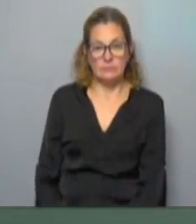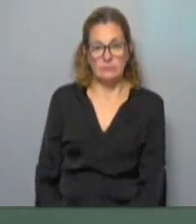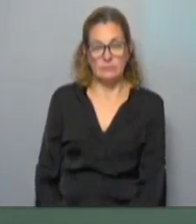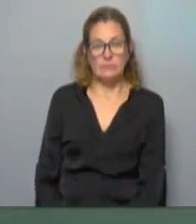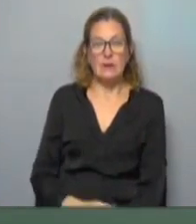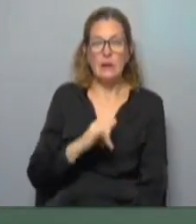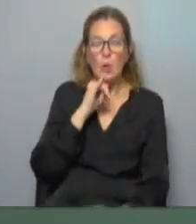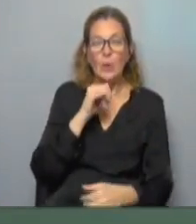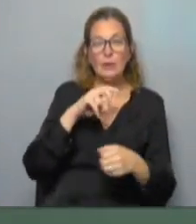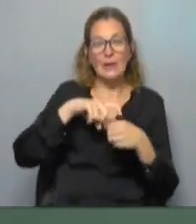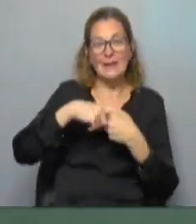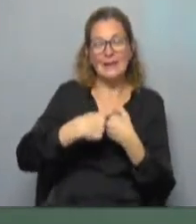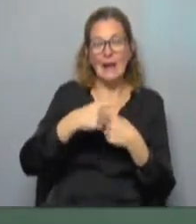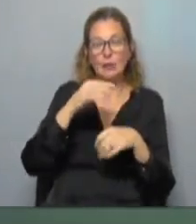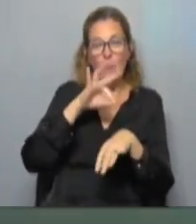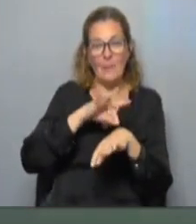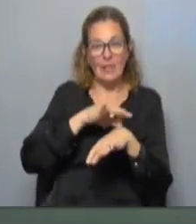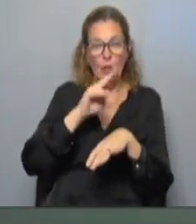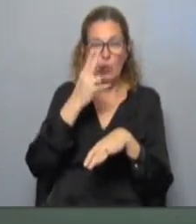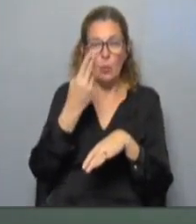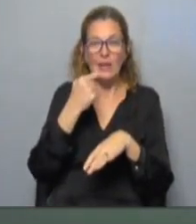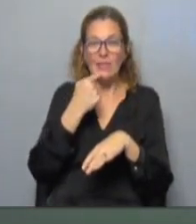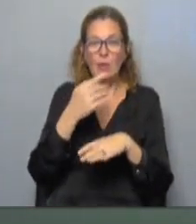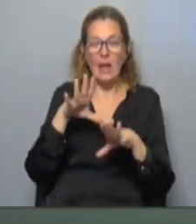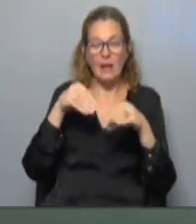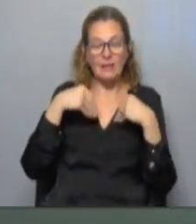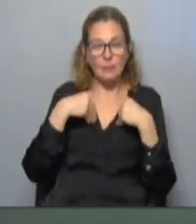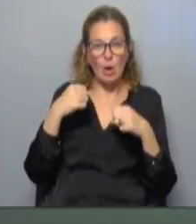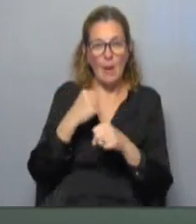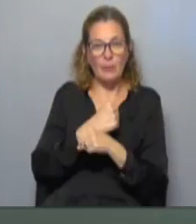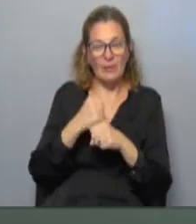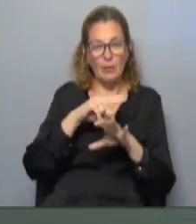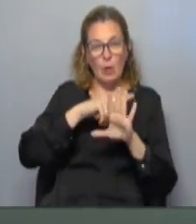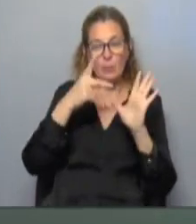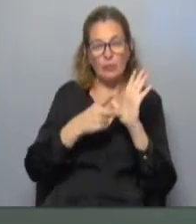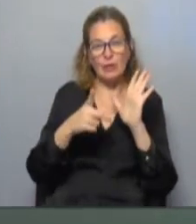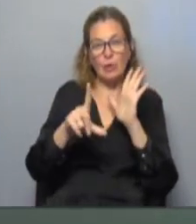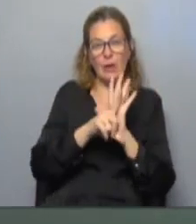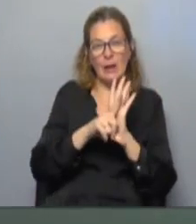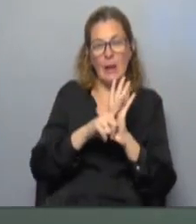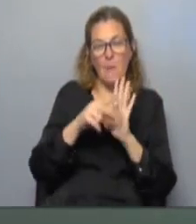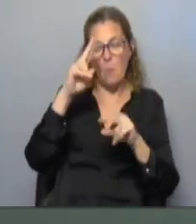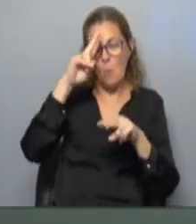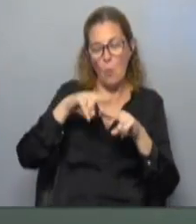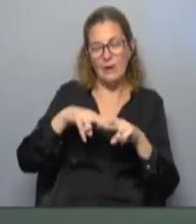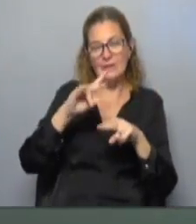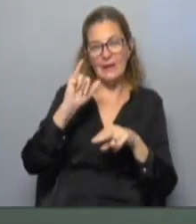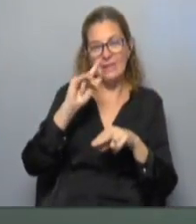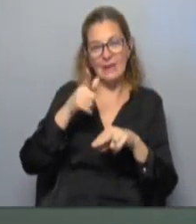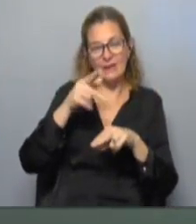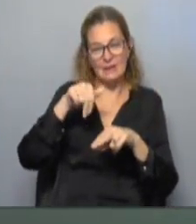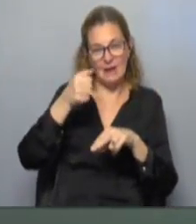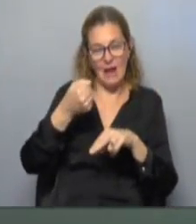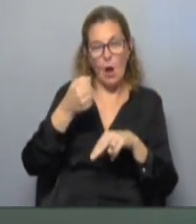Les cuento que el Sindicato Médico del Uruguay se pronunció a favor de la aprobación de los proyectos de ley sobre muerte digna y eutanasia. De